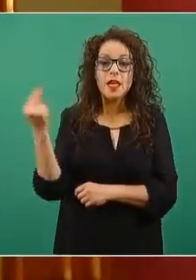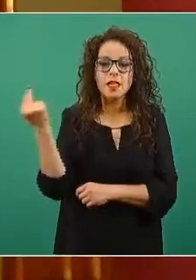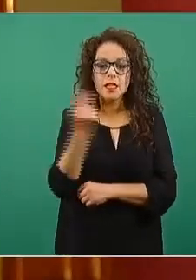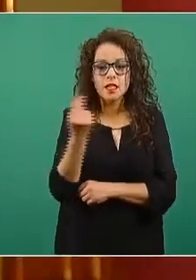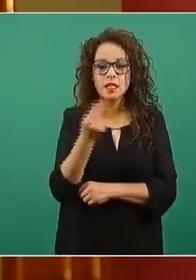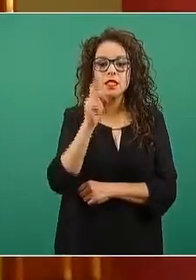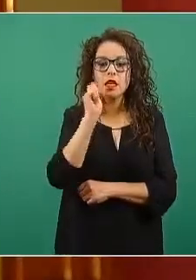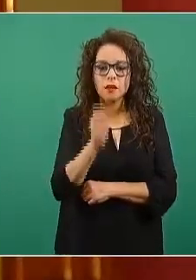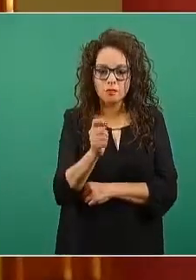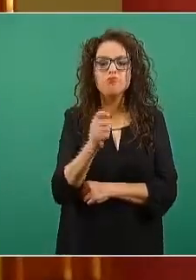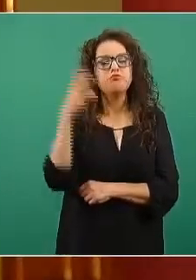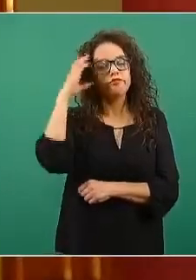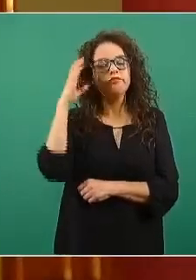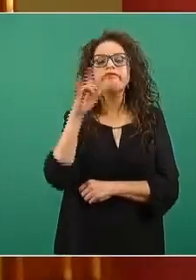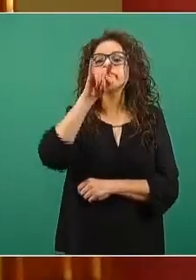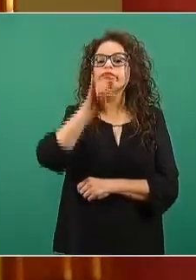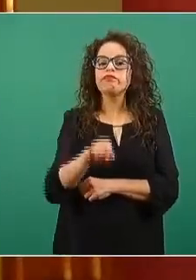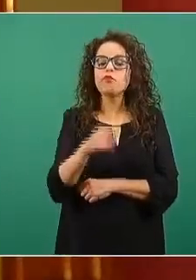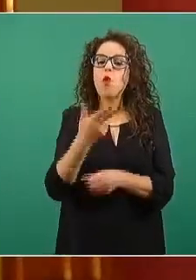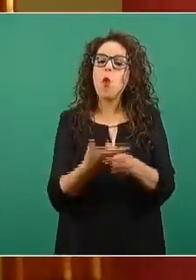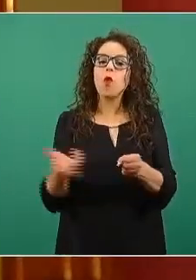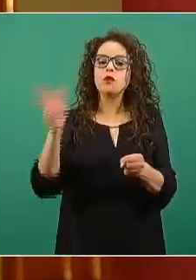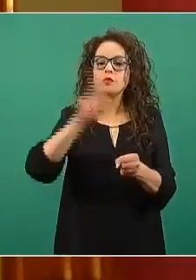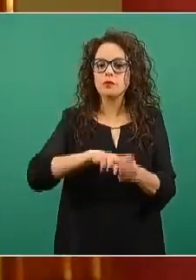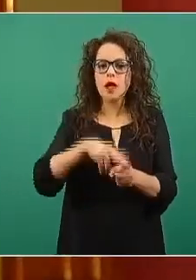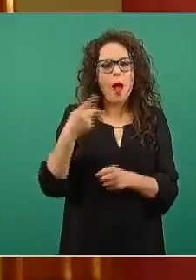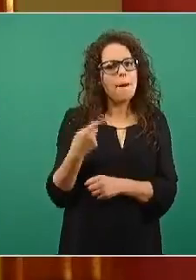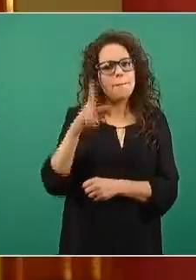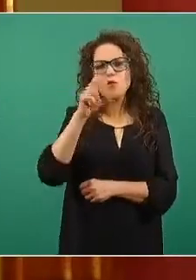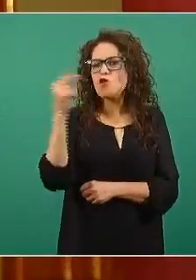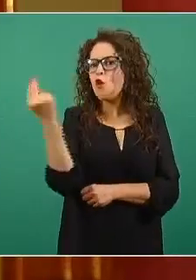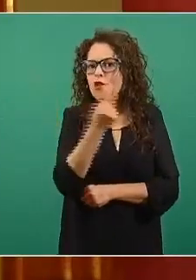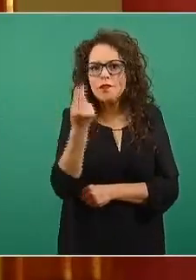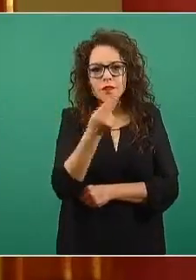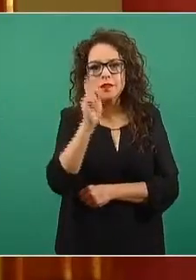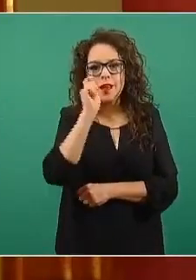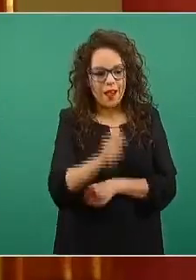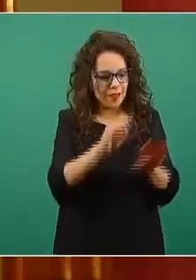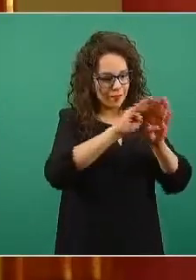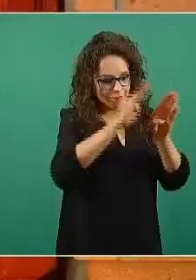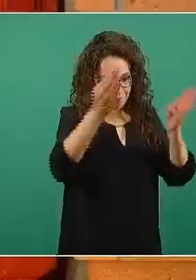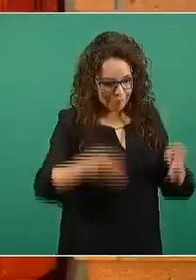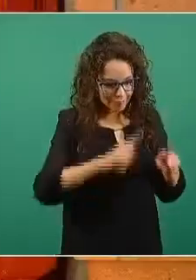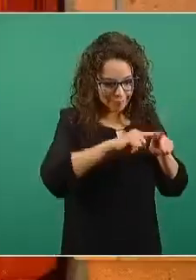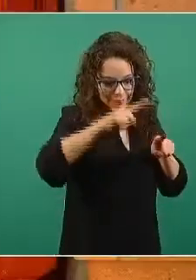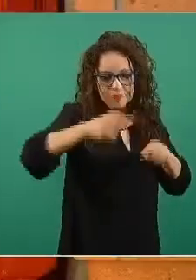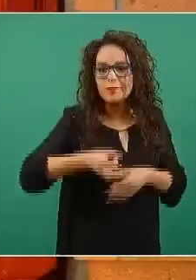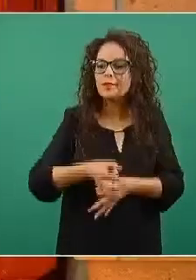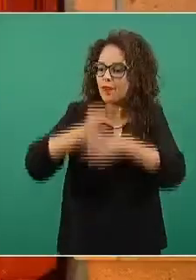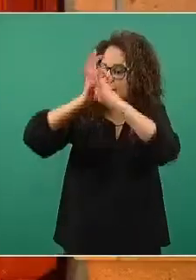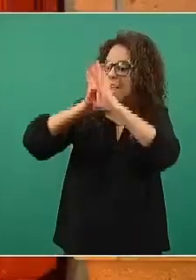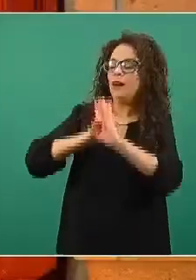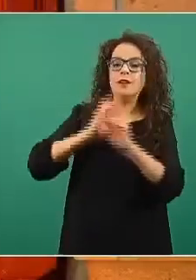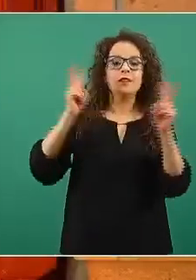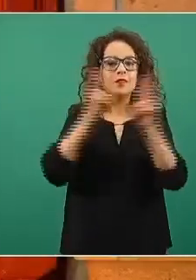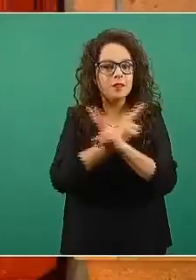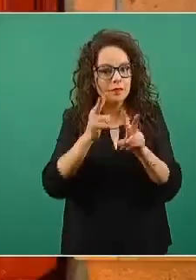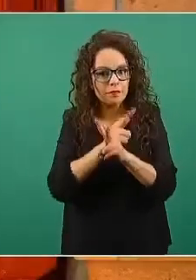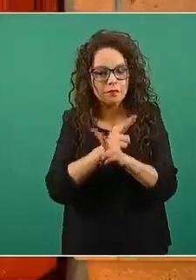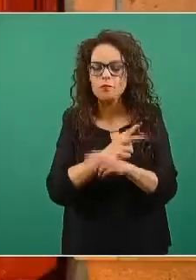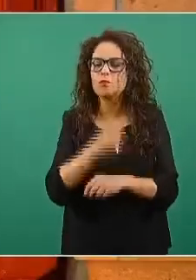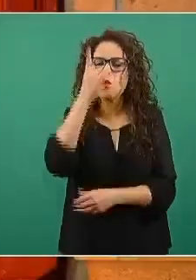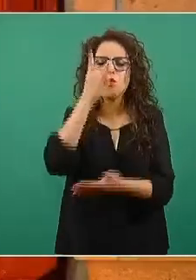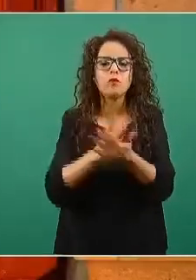en una cama, en un hospital, pero sin ventilación mecánica, es decir, simplemente puntas de